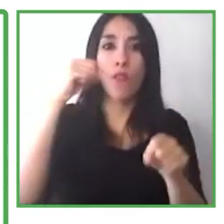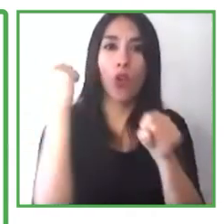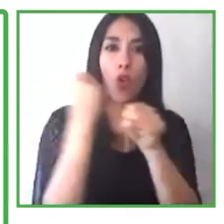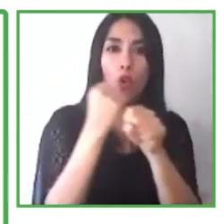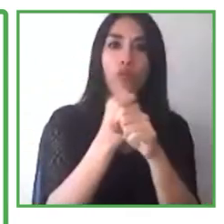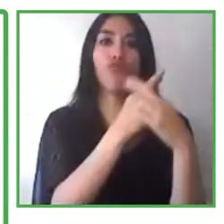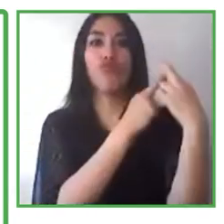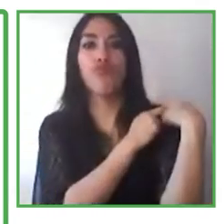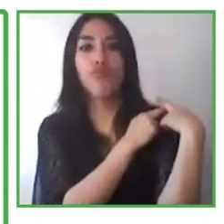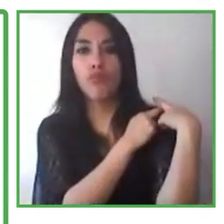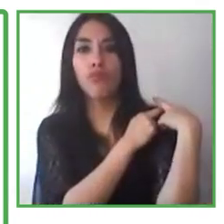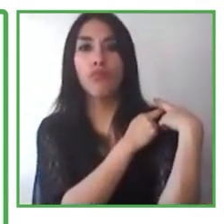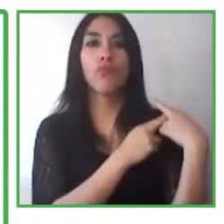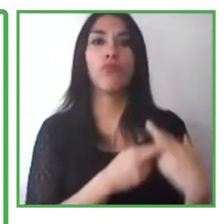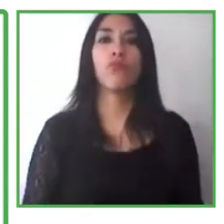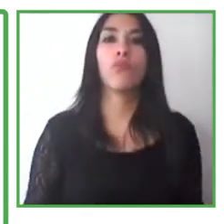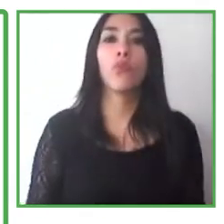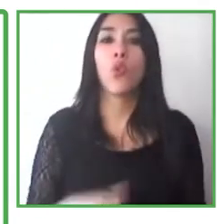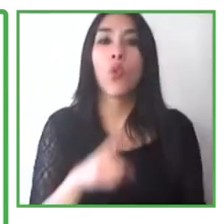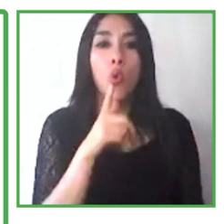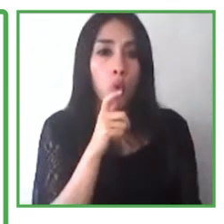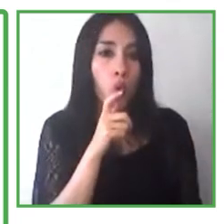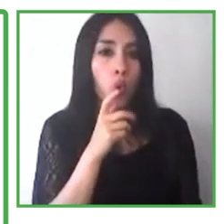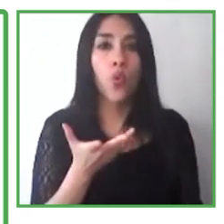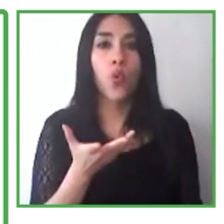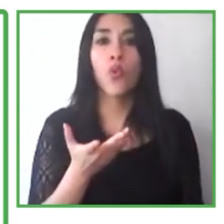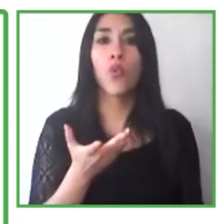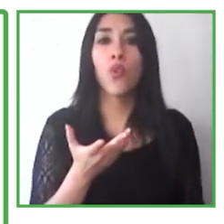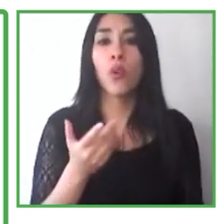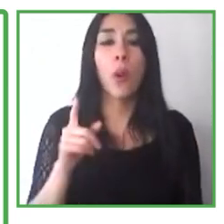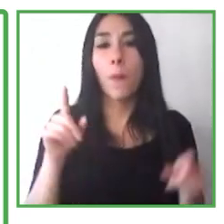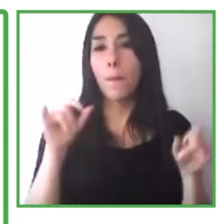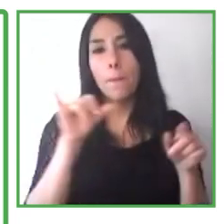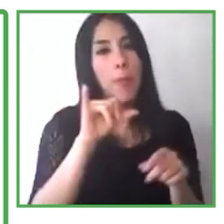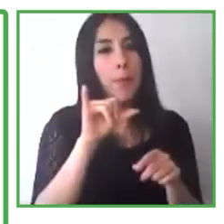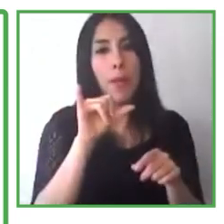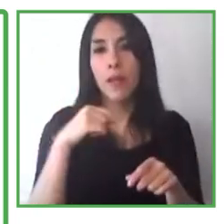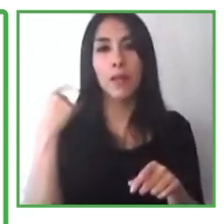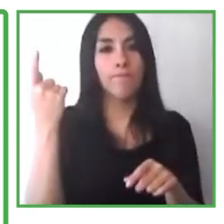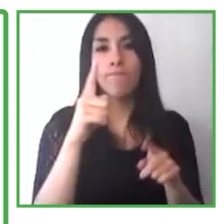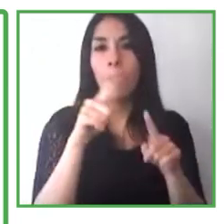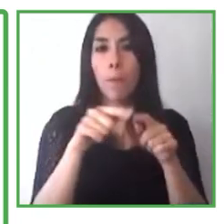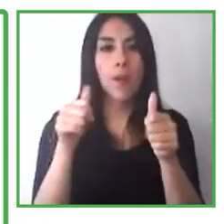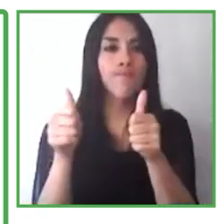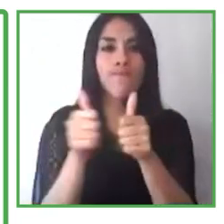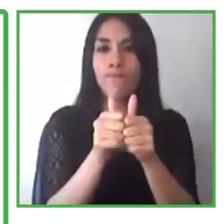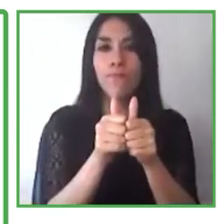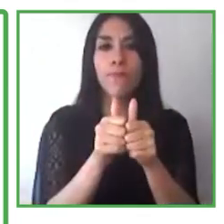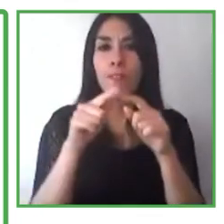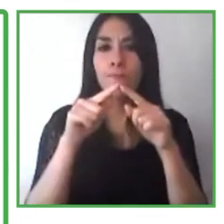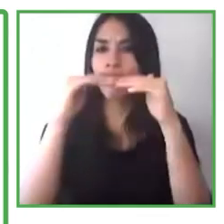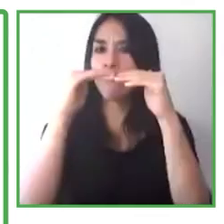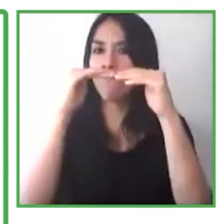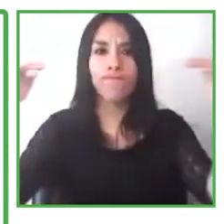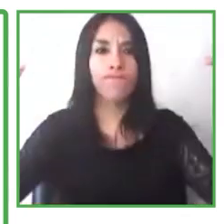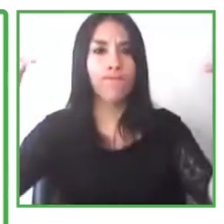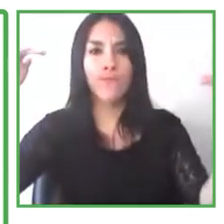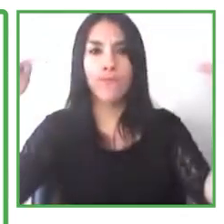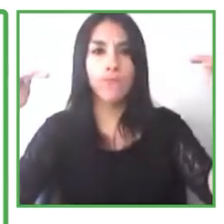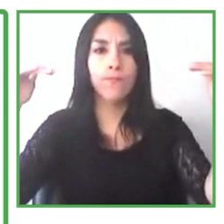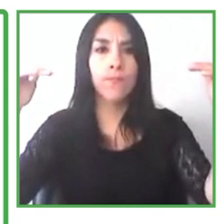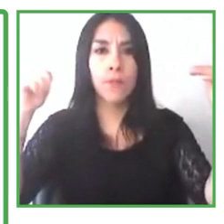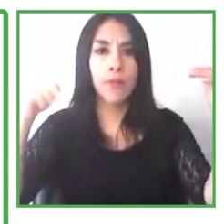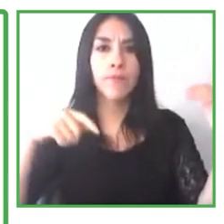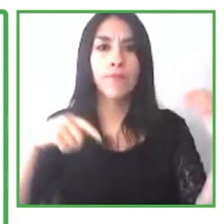reciban las acomodaciones o ajustes que ellos necesitan para realizar su trabajo. De hecho, no todos